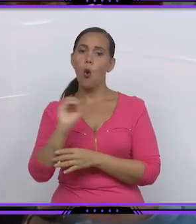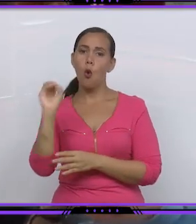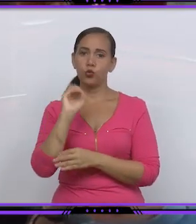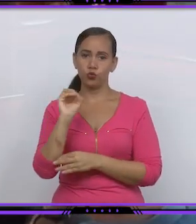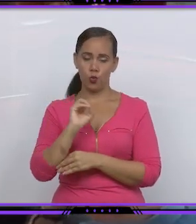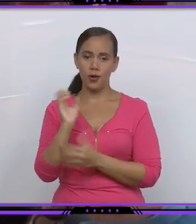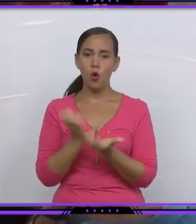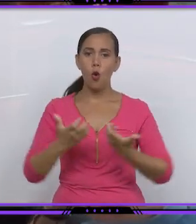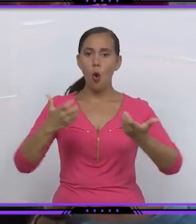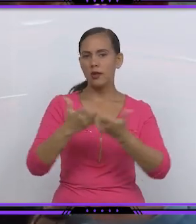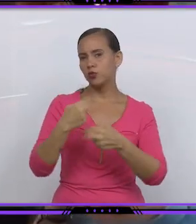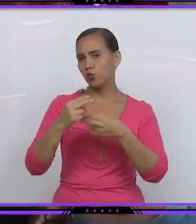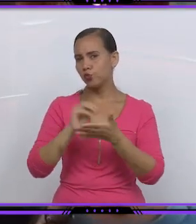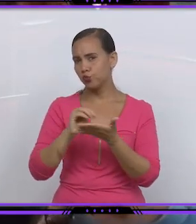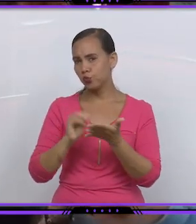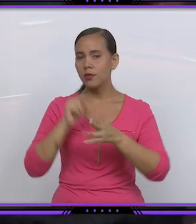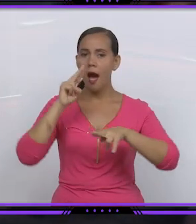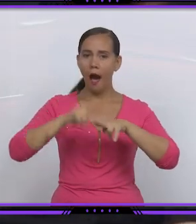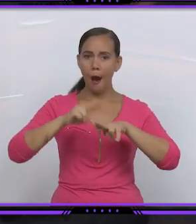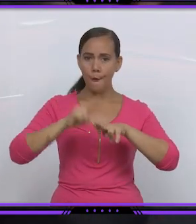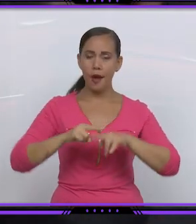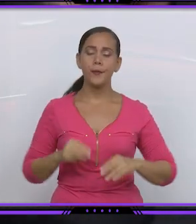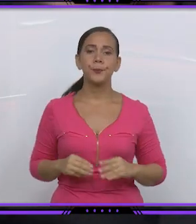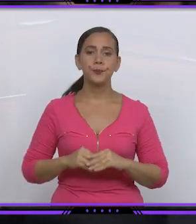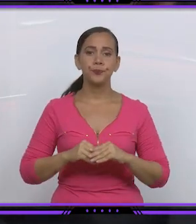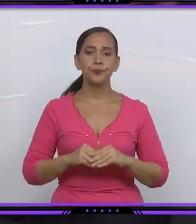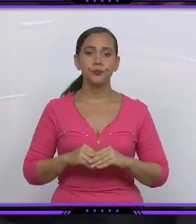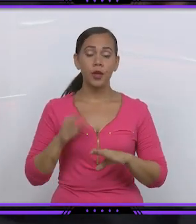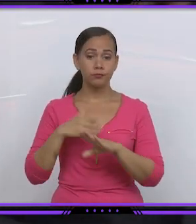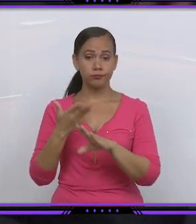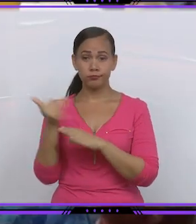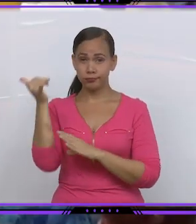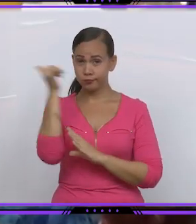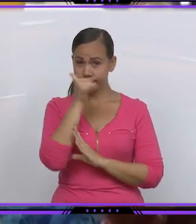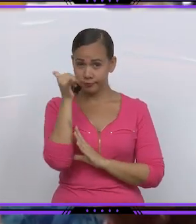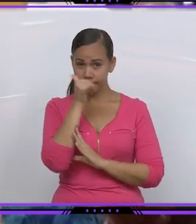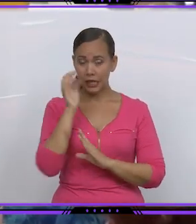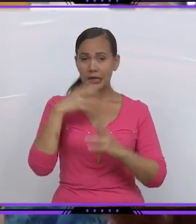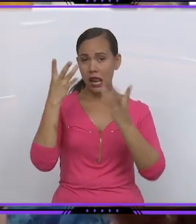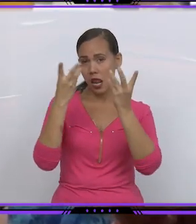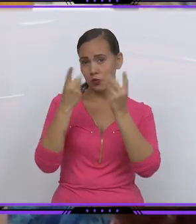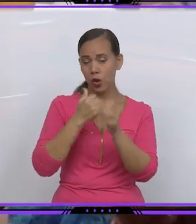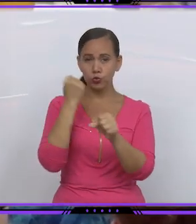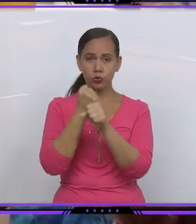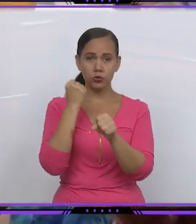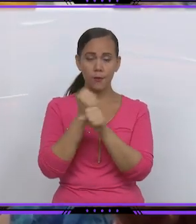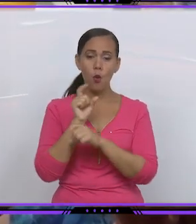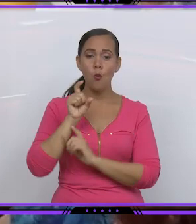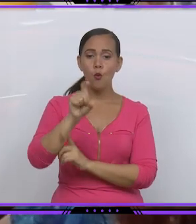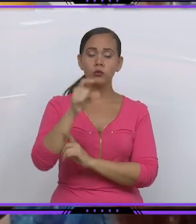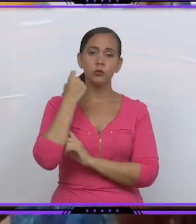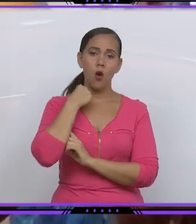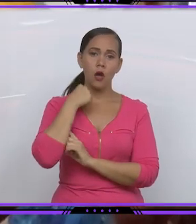octubre próximo en la capital del país. Luego de presentar el audiovisual con los resultados del trabajo en los